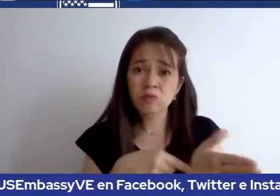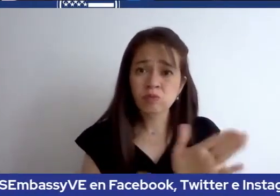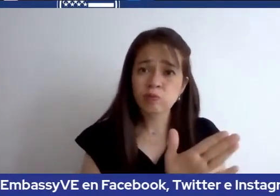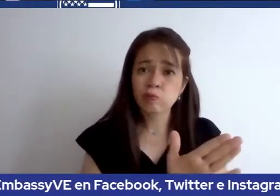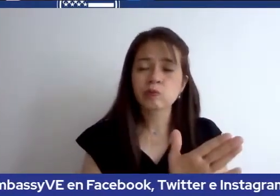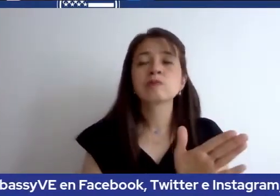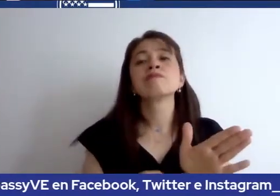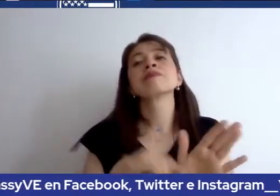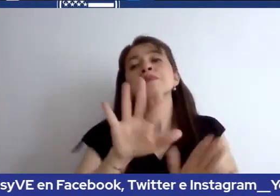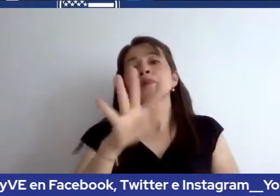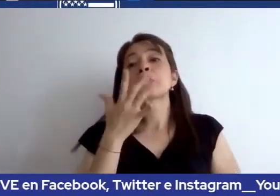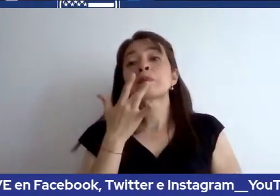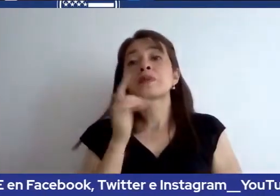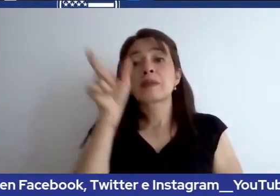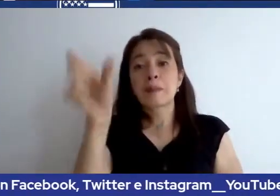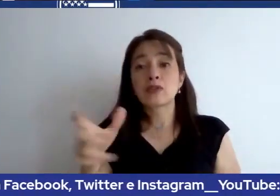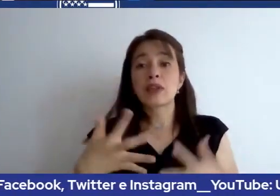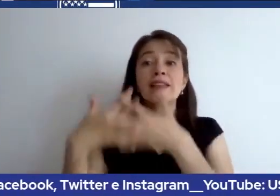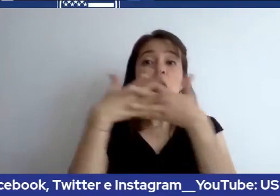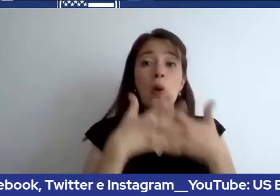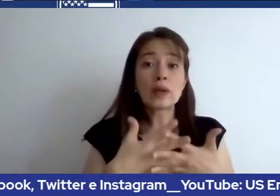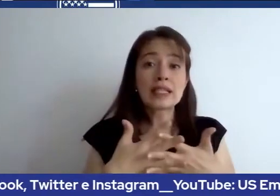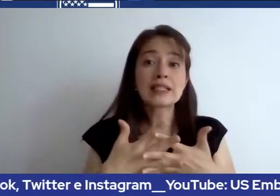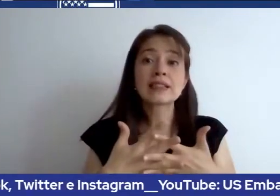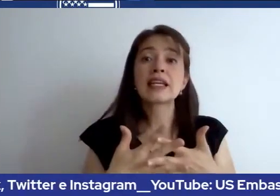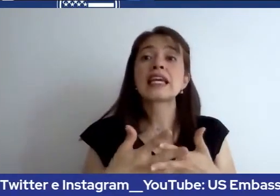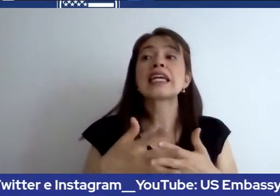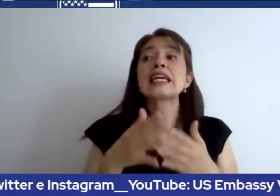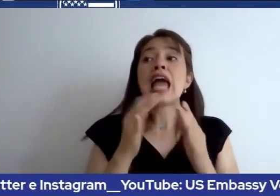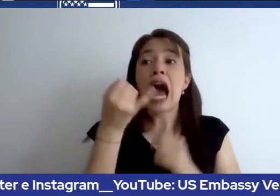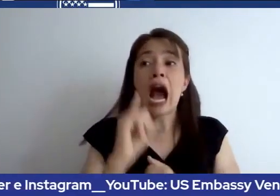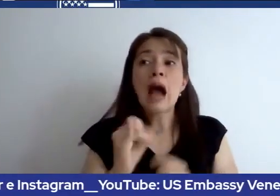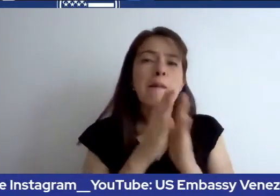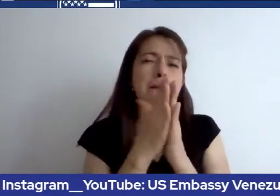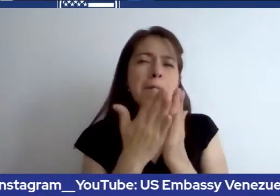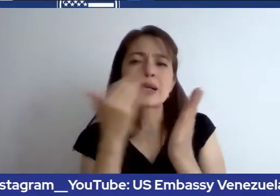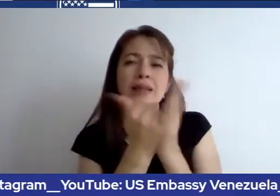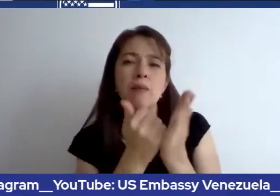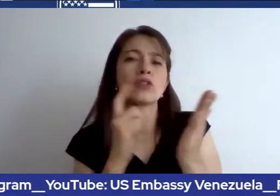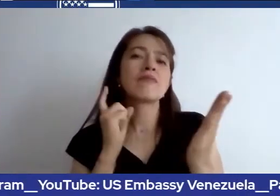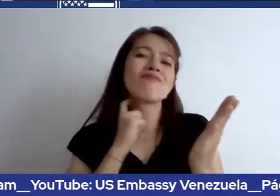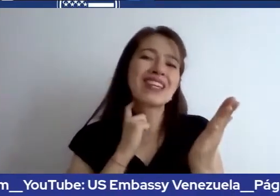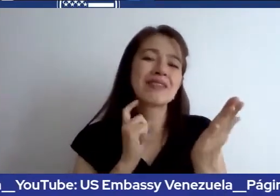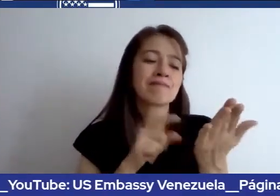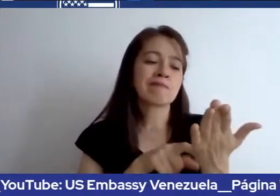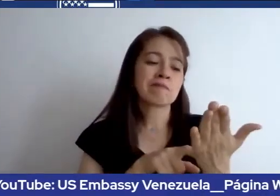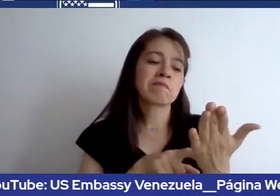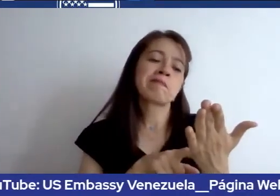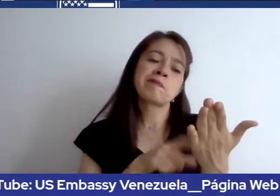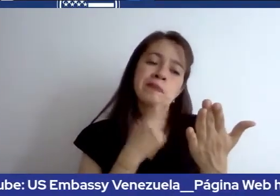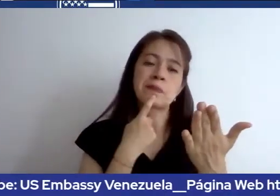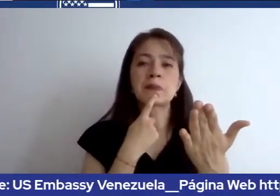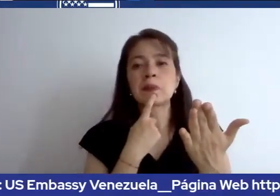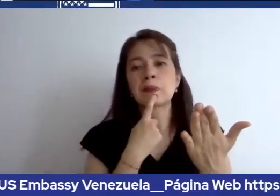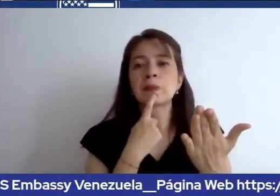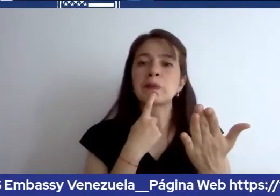estadounidense y tiene un pasaporte vencido, le recomendamos que